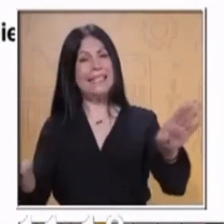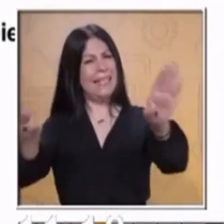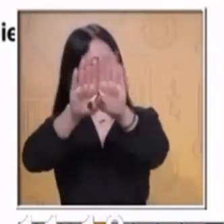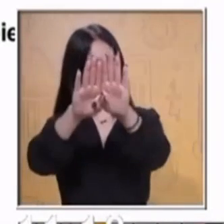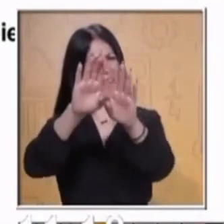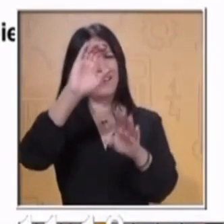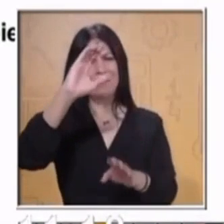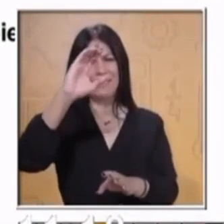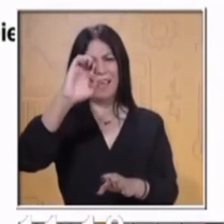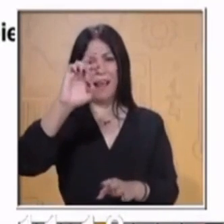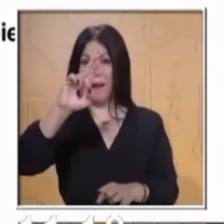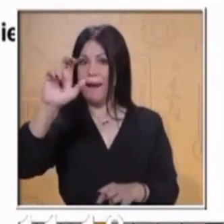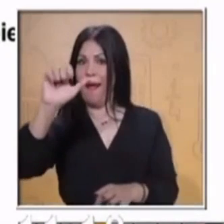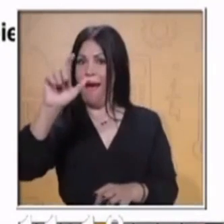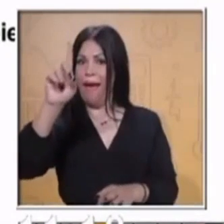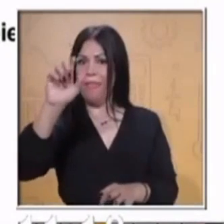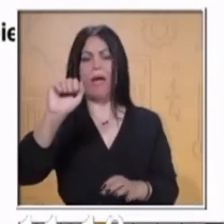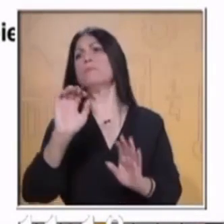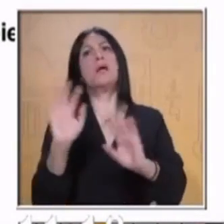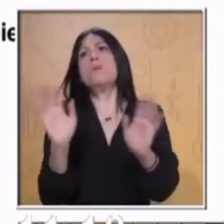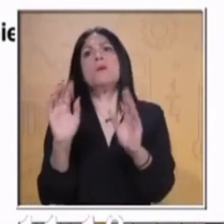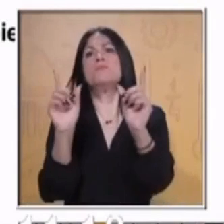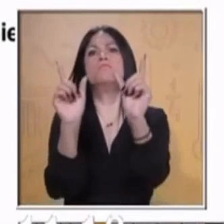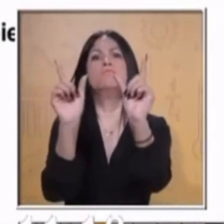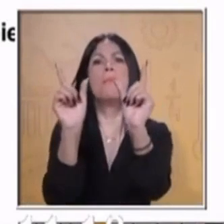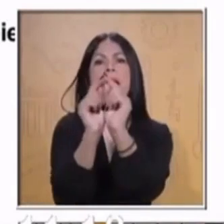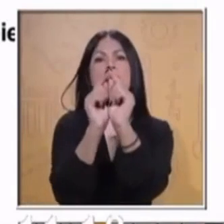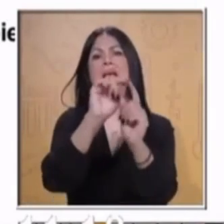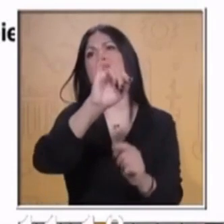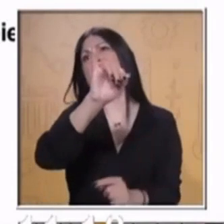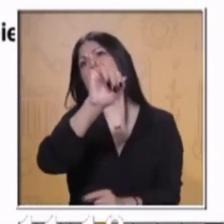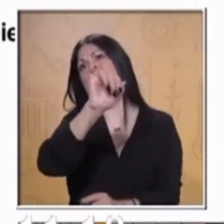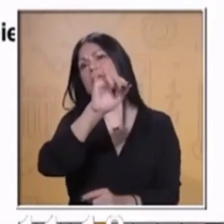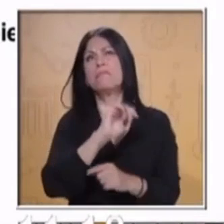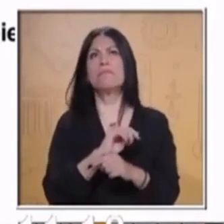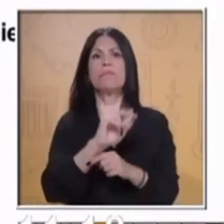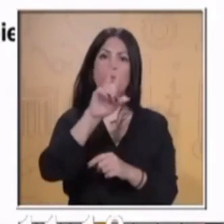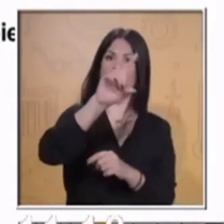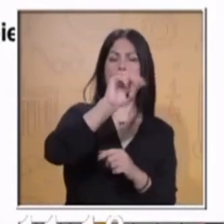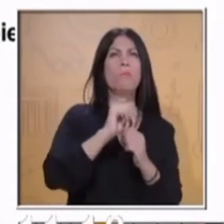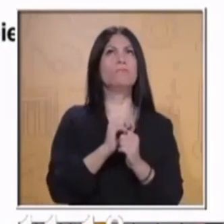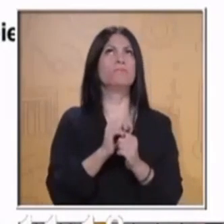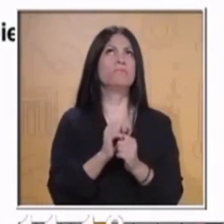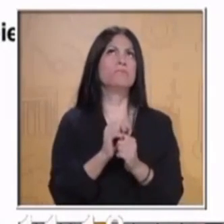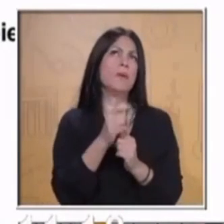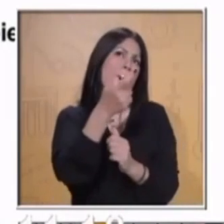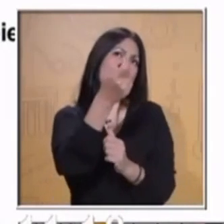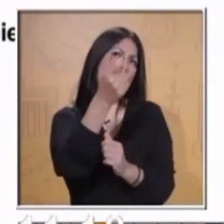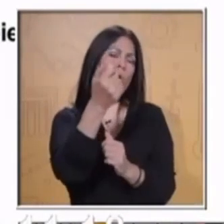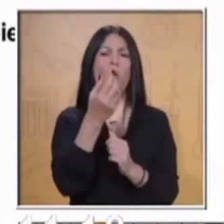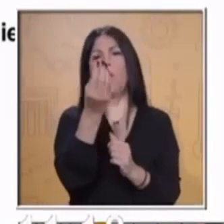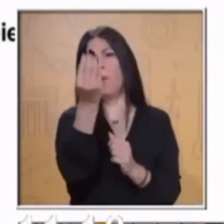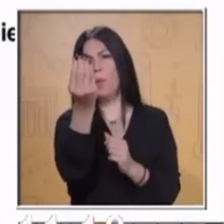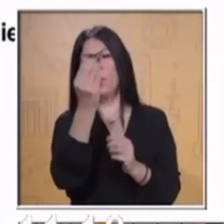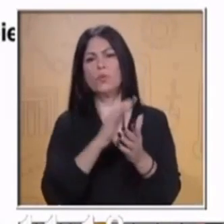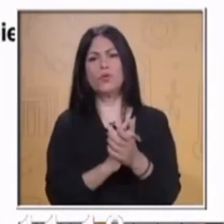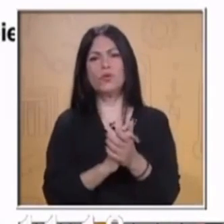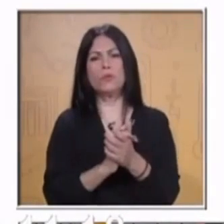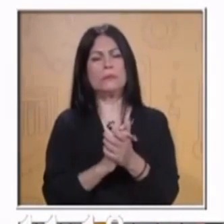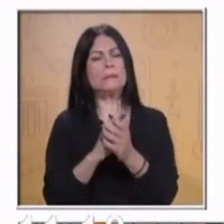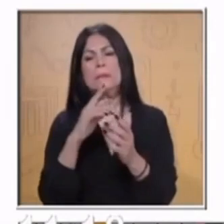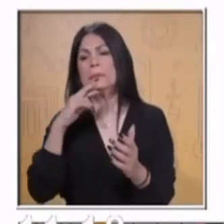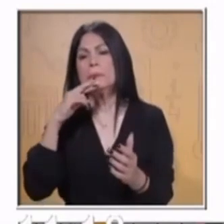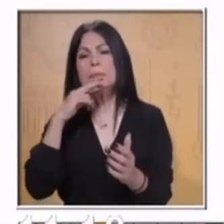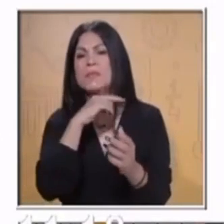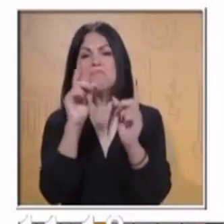tienen sí o no, poco o mucho, o te limita las respuestas, entre una o dos respuestas.